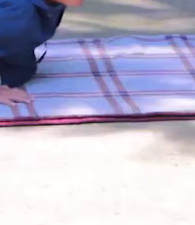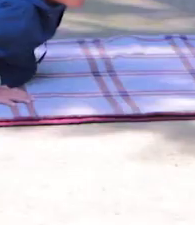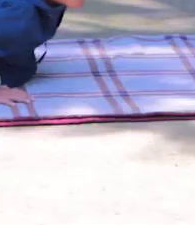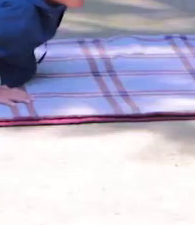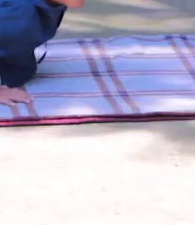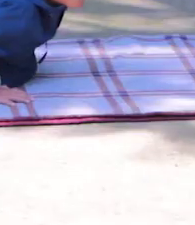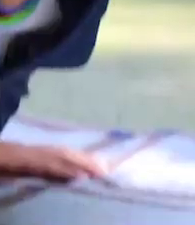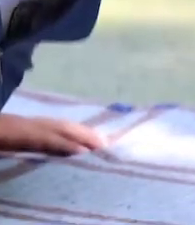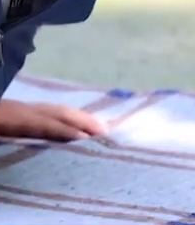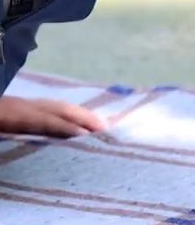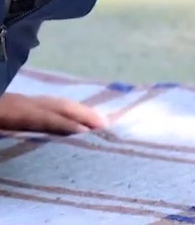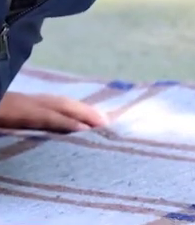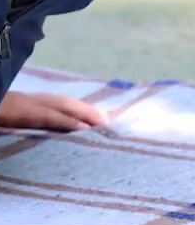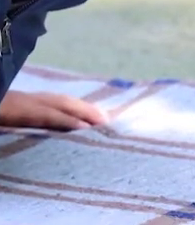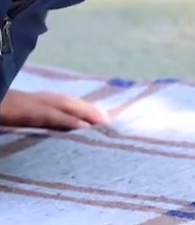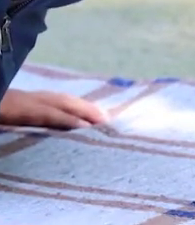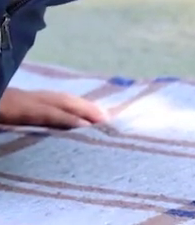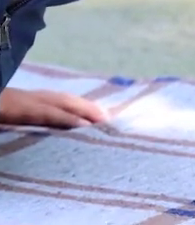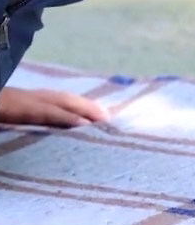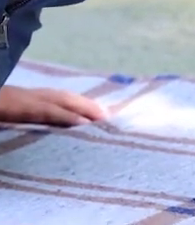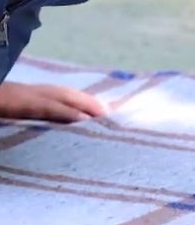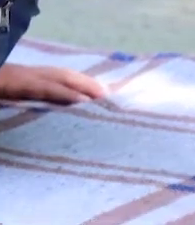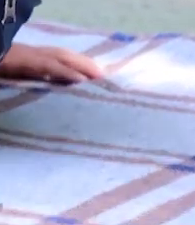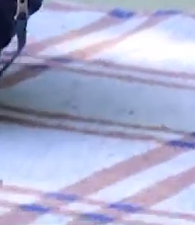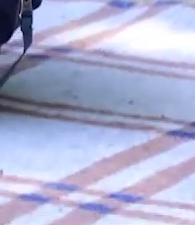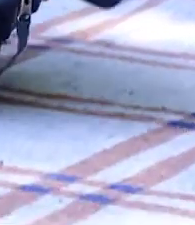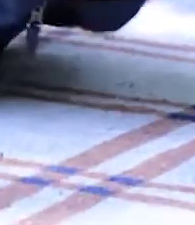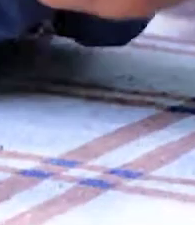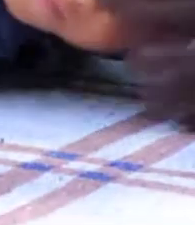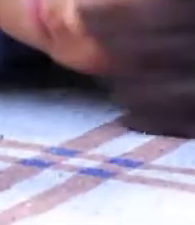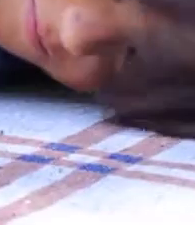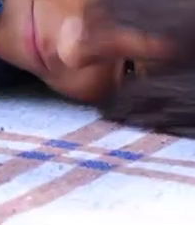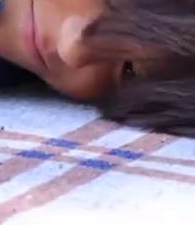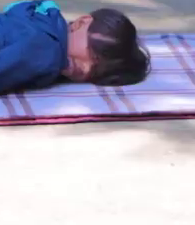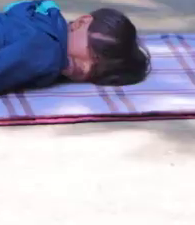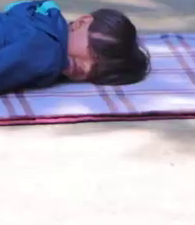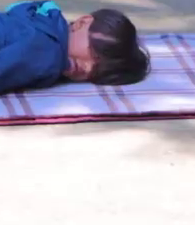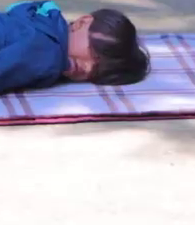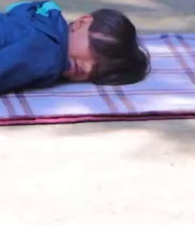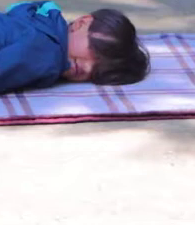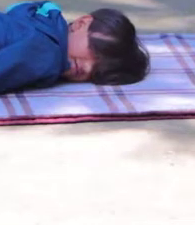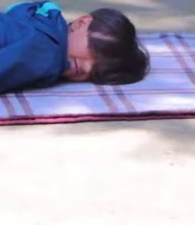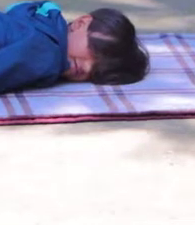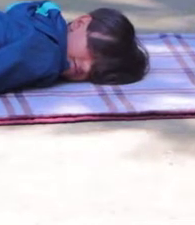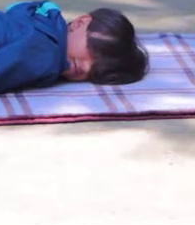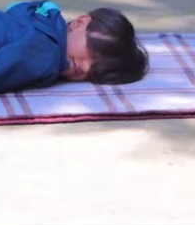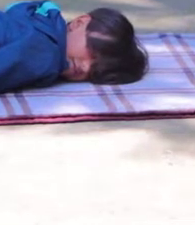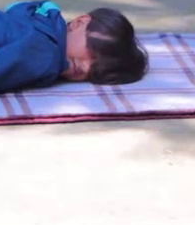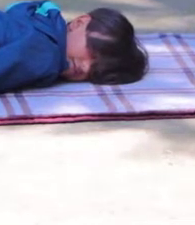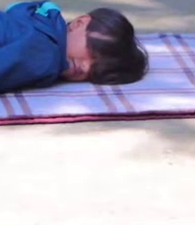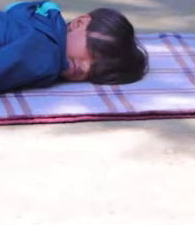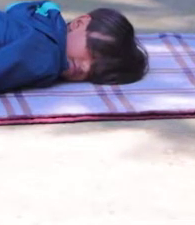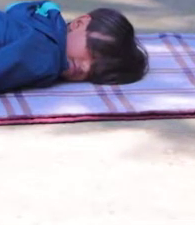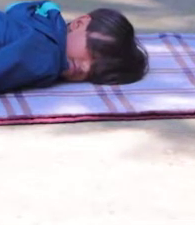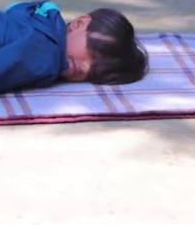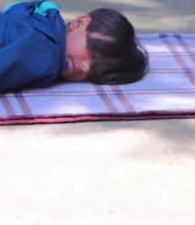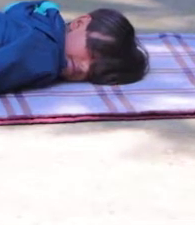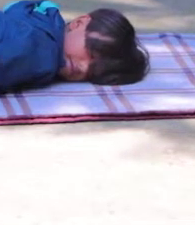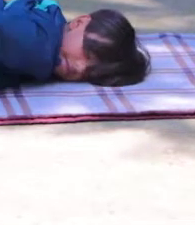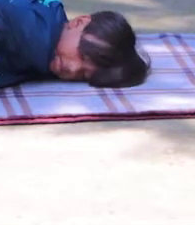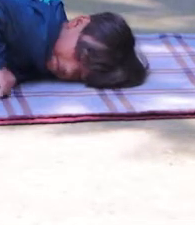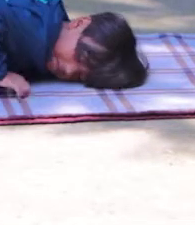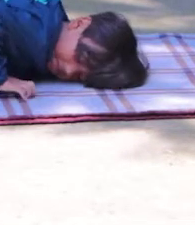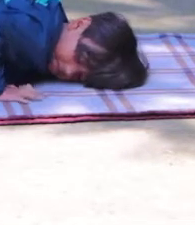Seguimos respirando. Nos acostamos totalmente para relajarnos. Respira. Nos preparamos